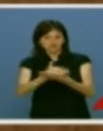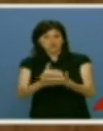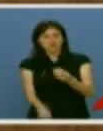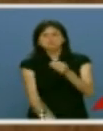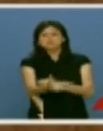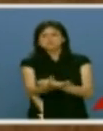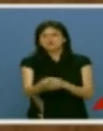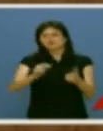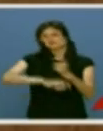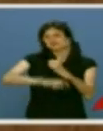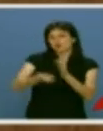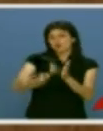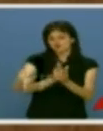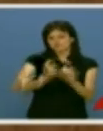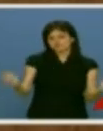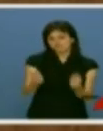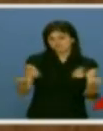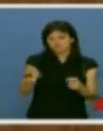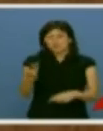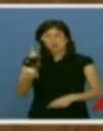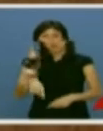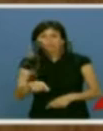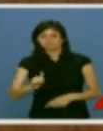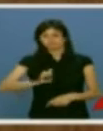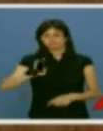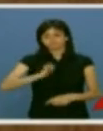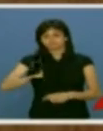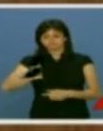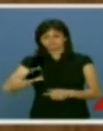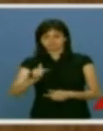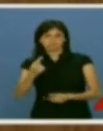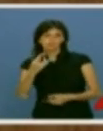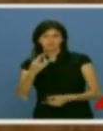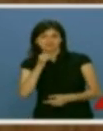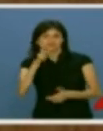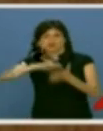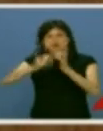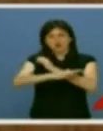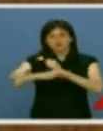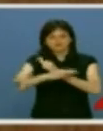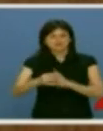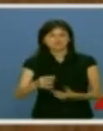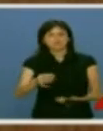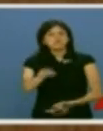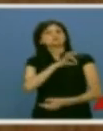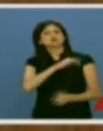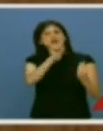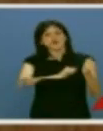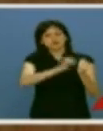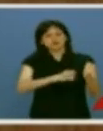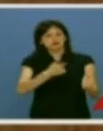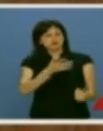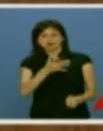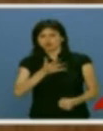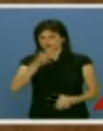estrategia como en cada debate. O de las oportunidades perdidas en relación con la logística. En fin, señor Herrera, no pretendo ser exhaustivo